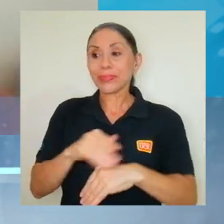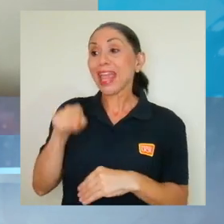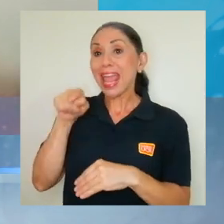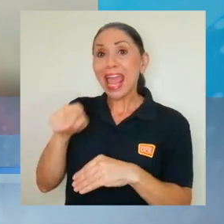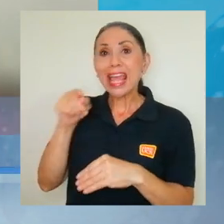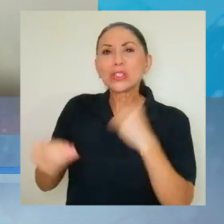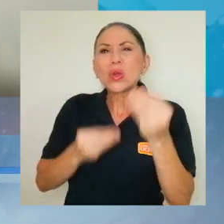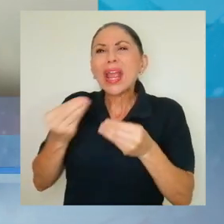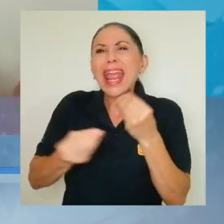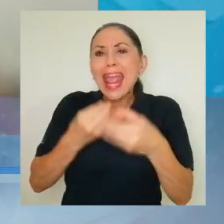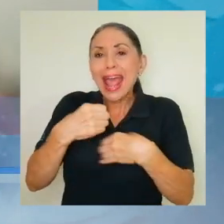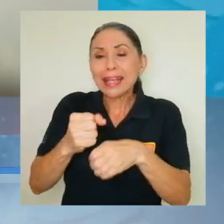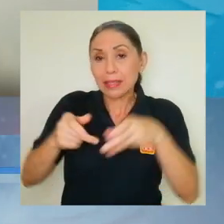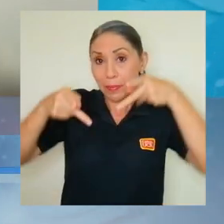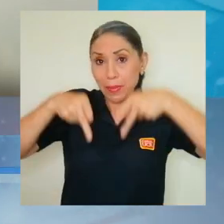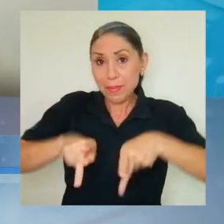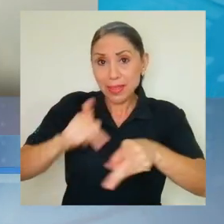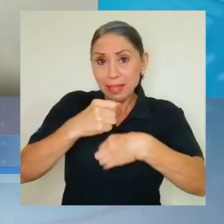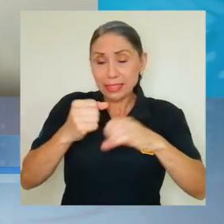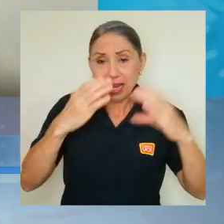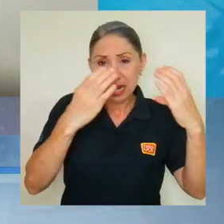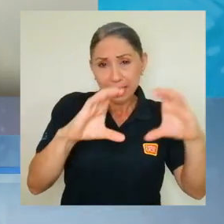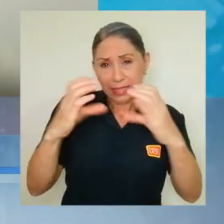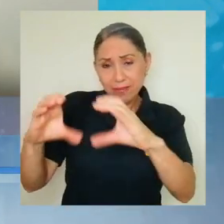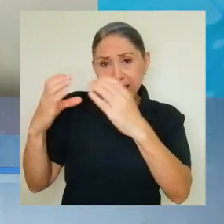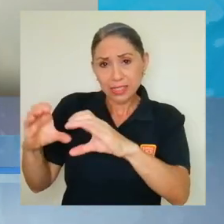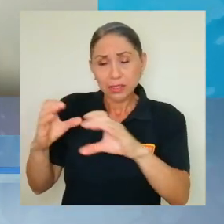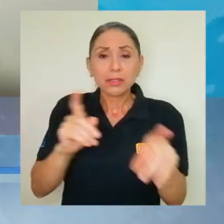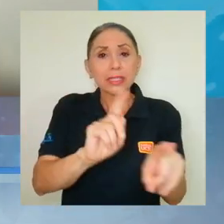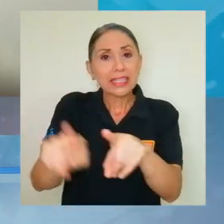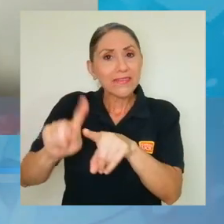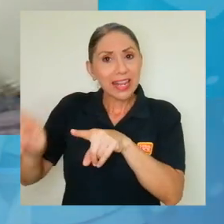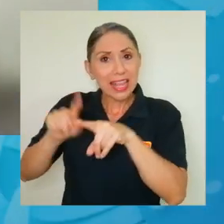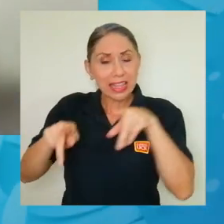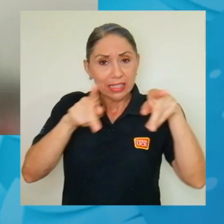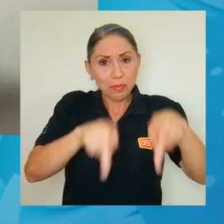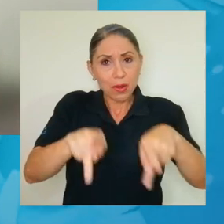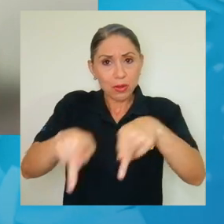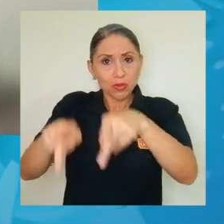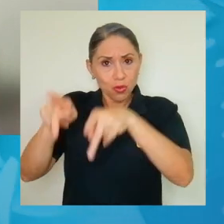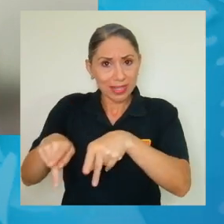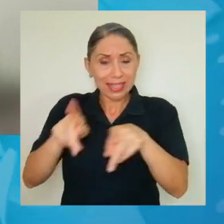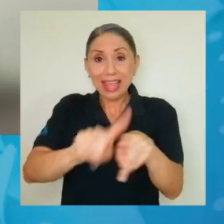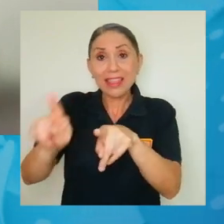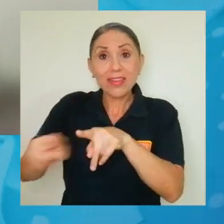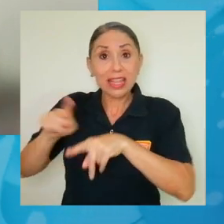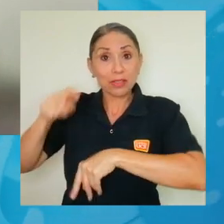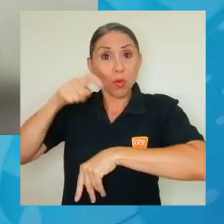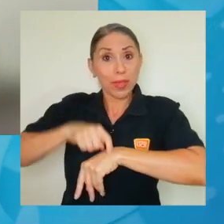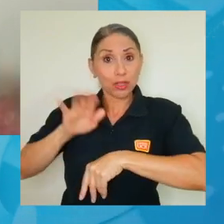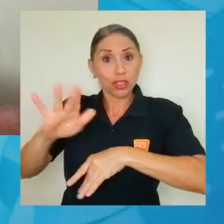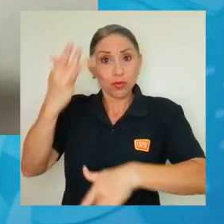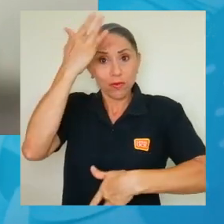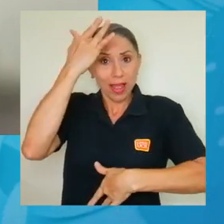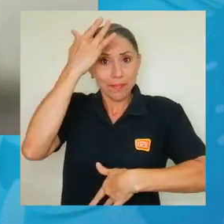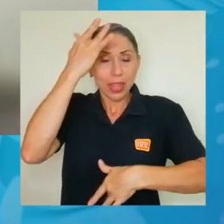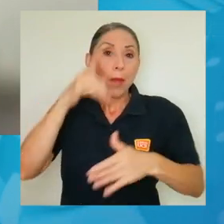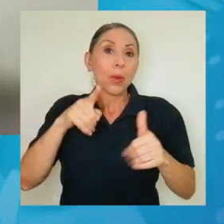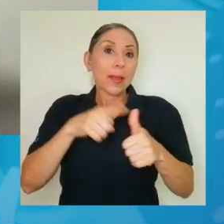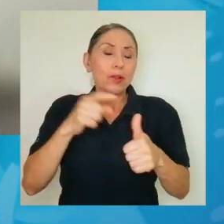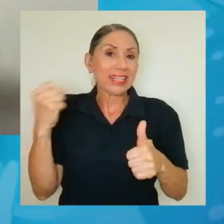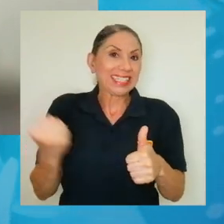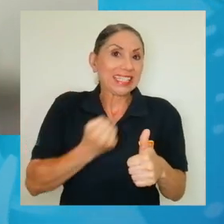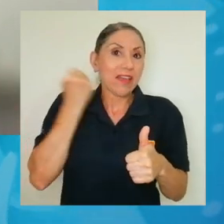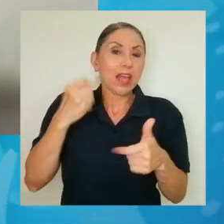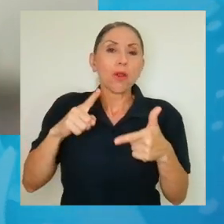hacer una clasificación de los diferentes individuos en estos estados de enfermedad, entre severo y